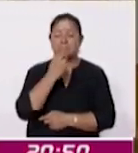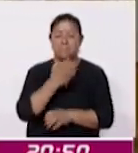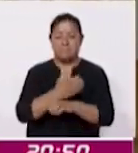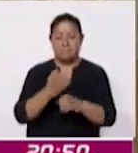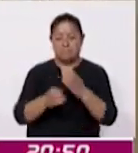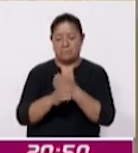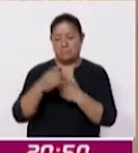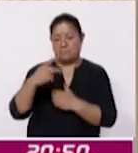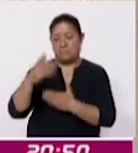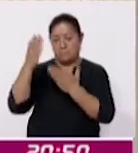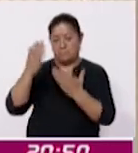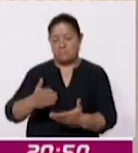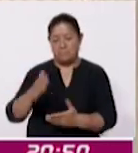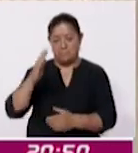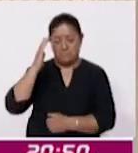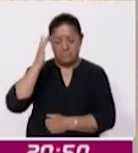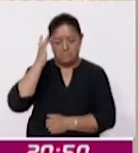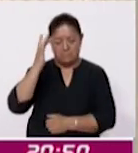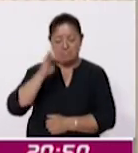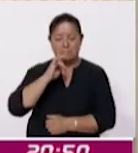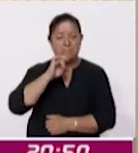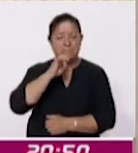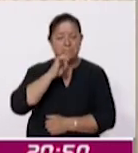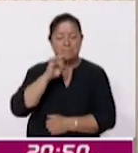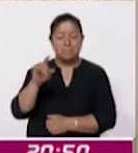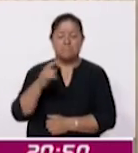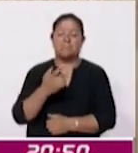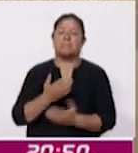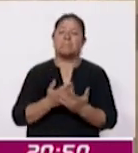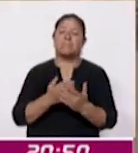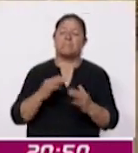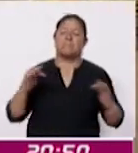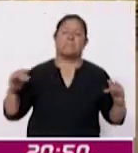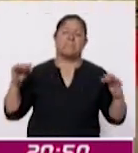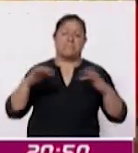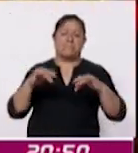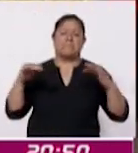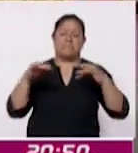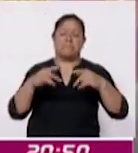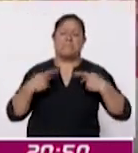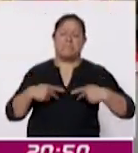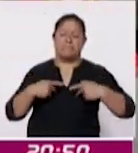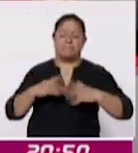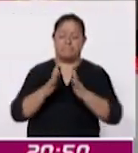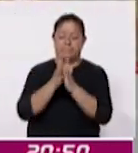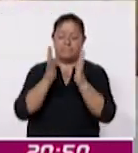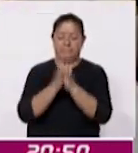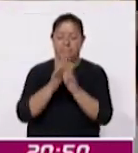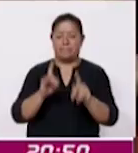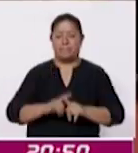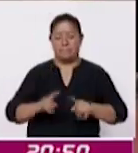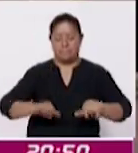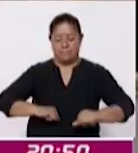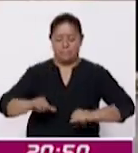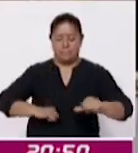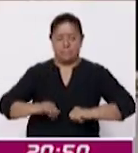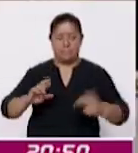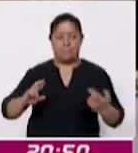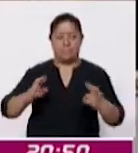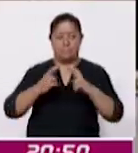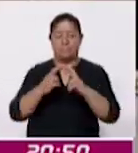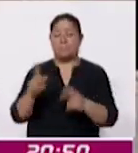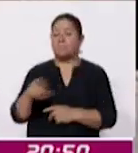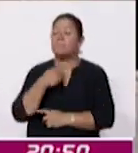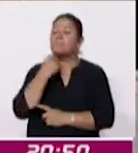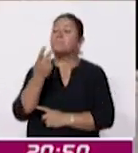parroquia de San José donde se espera la afluencia de cientos de devotos quienes podrán participar en diversas actividades religiosas El vocero de la